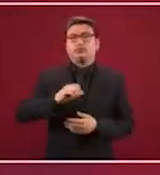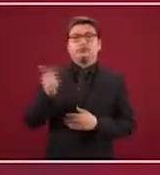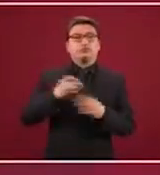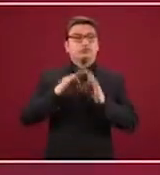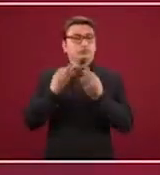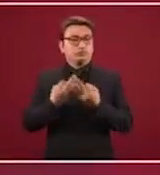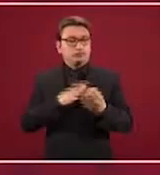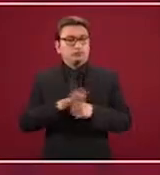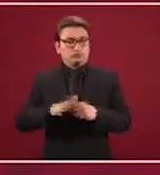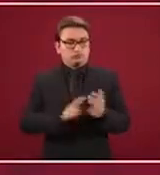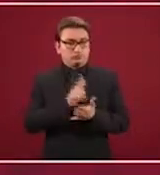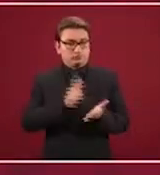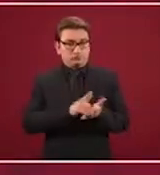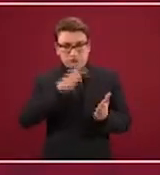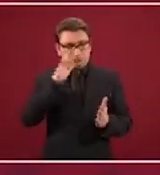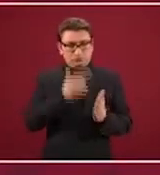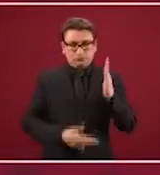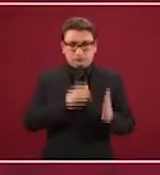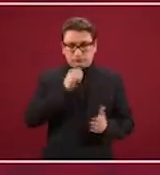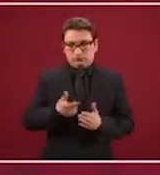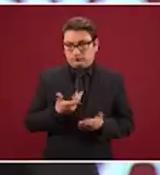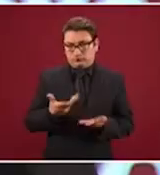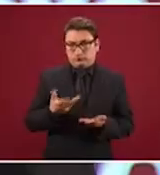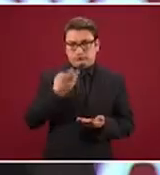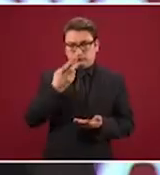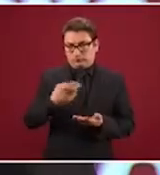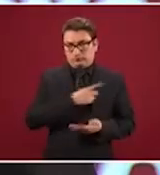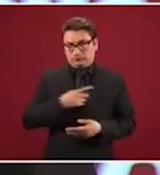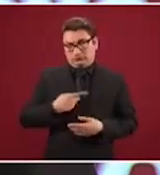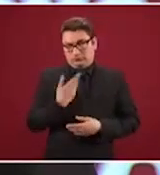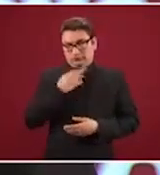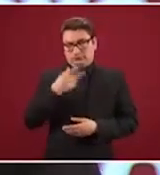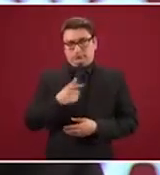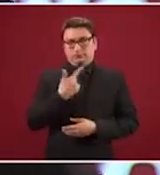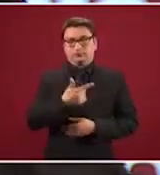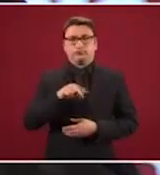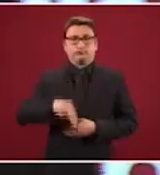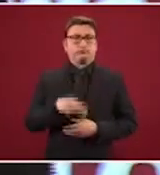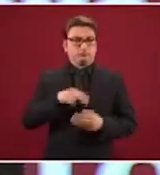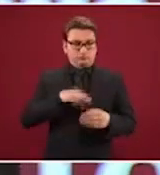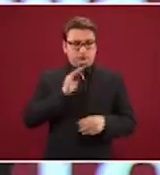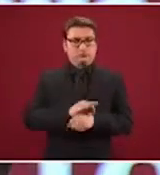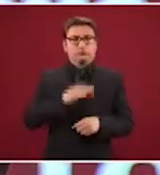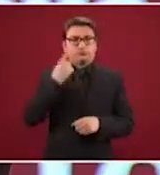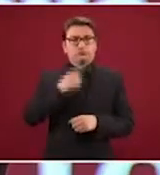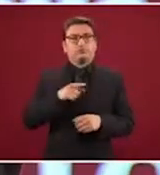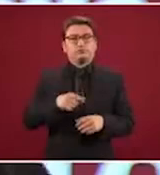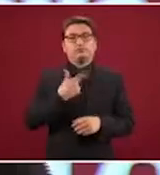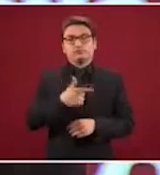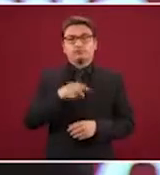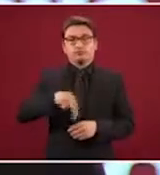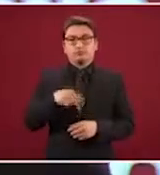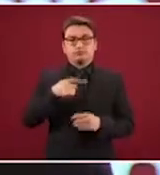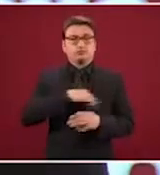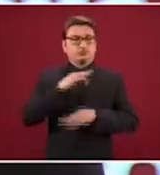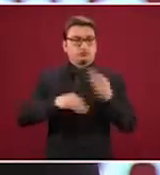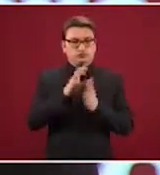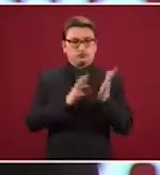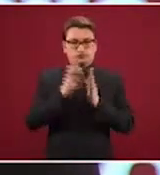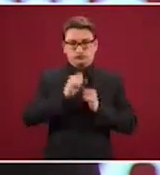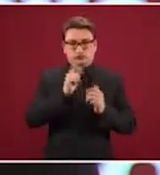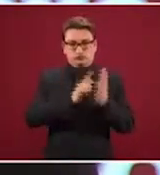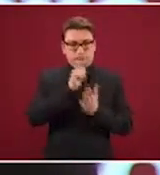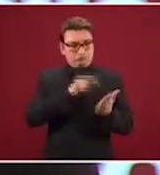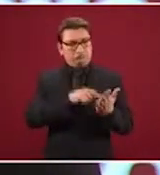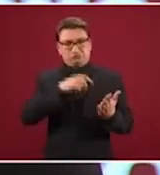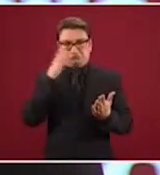violemos la ley de México, pues no se creó la Guardia Nacional para hacerlo valer, no protestamos todos cumplir y hacer cumplir la Constitución y sus leyes,